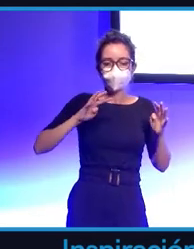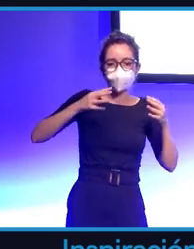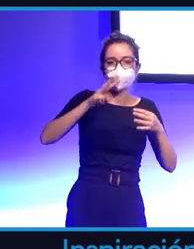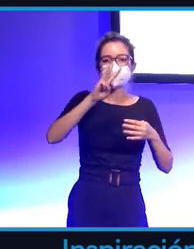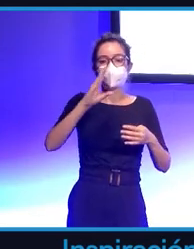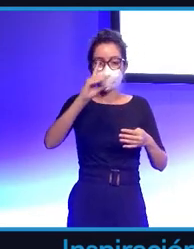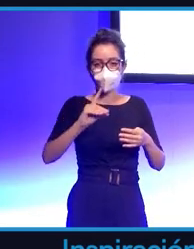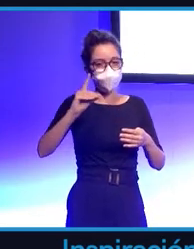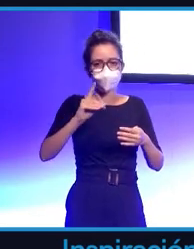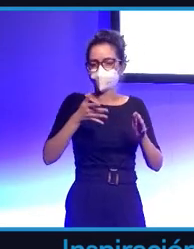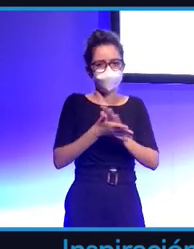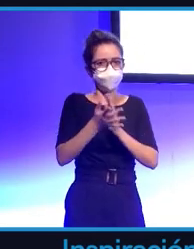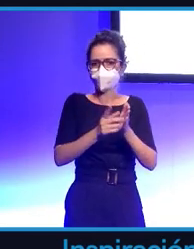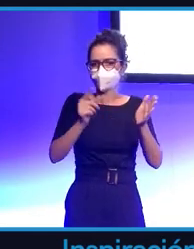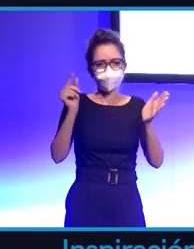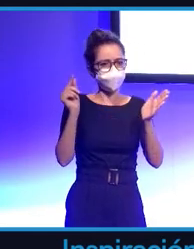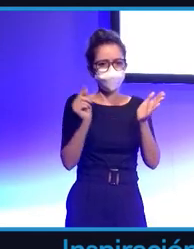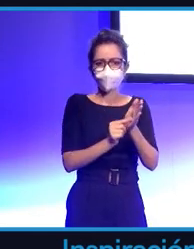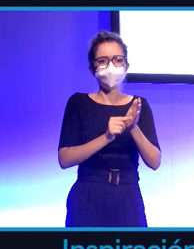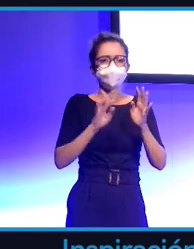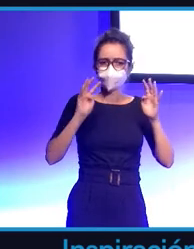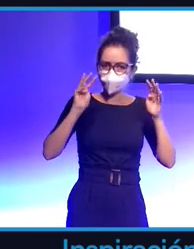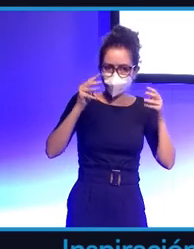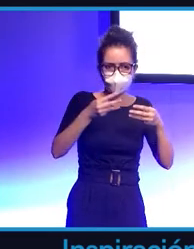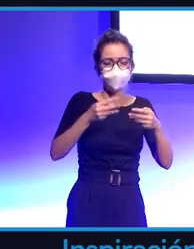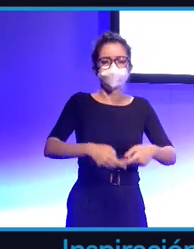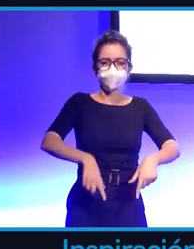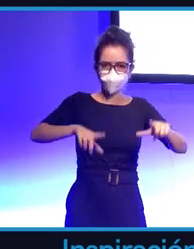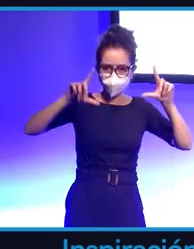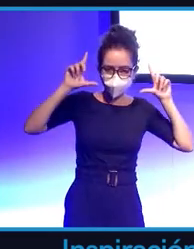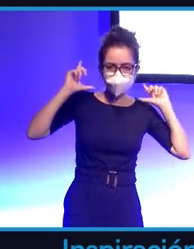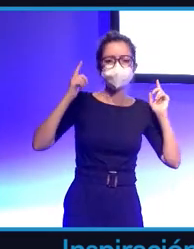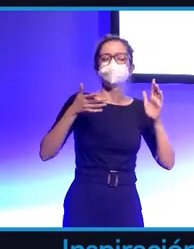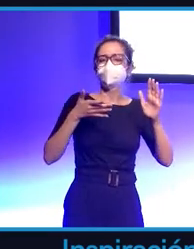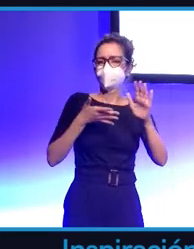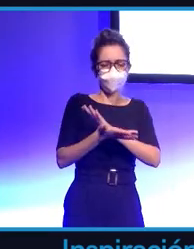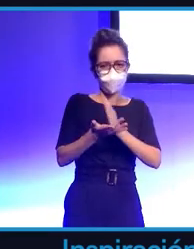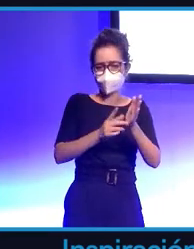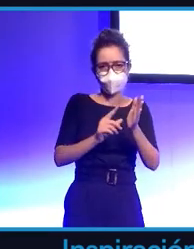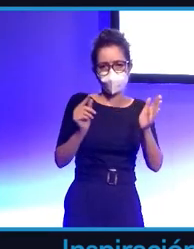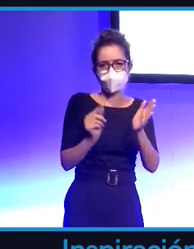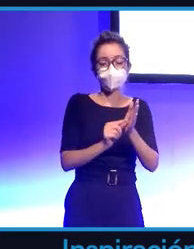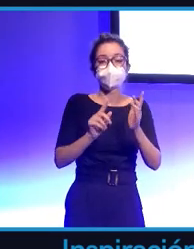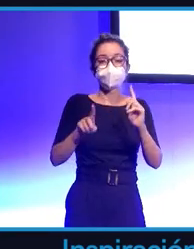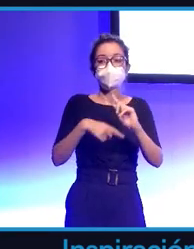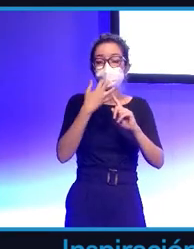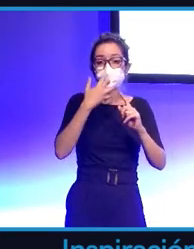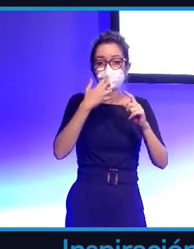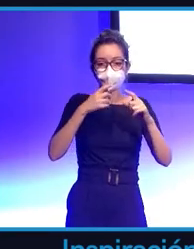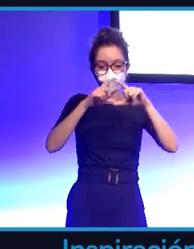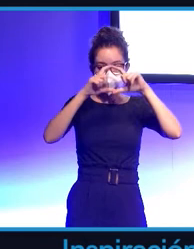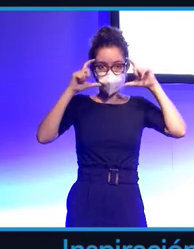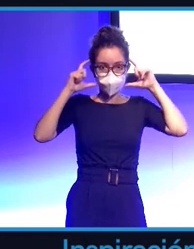web del metaverso. Todo tiene que reaccionar en tiempo real e incluso se está estudiando ya también que la propia gafa o tu propio